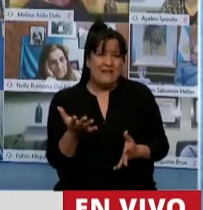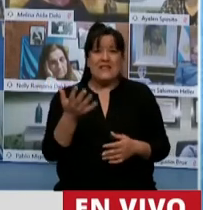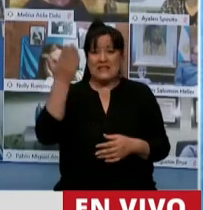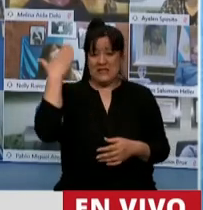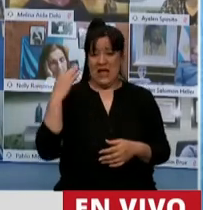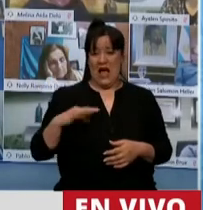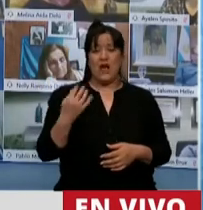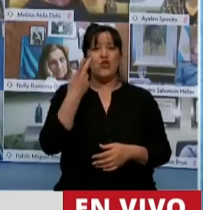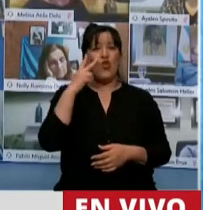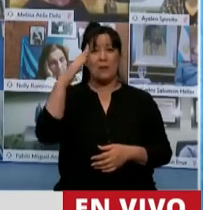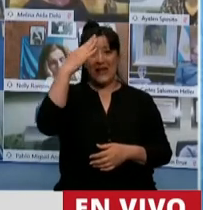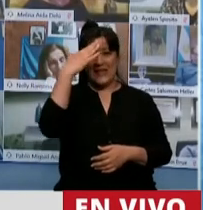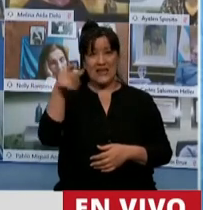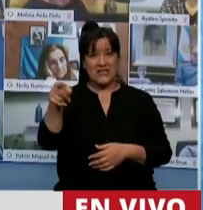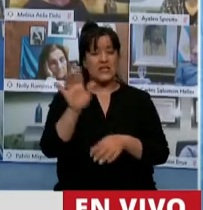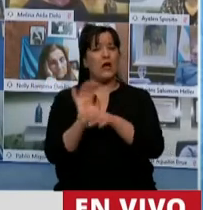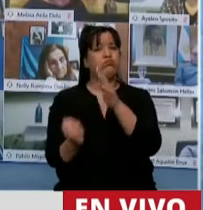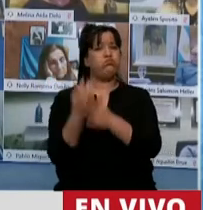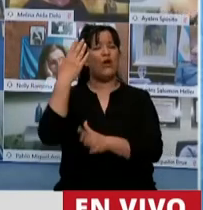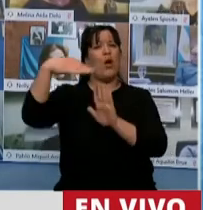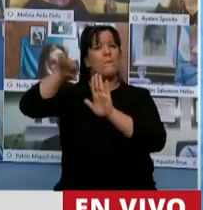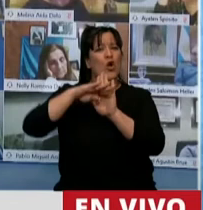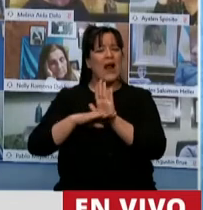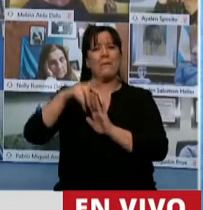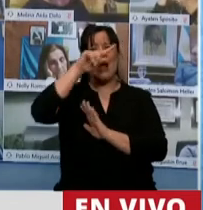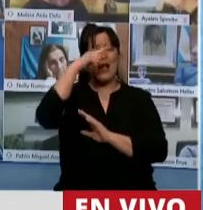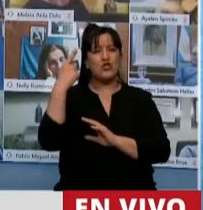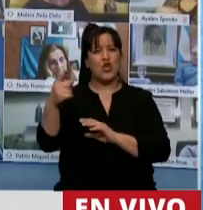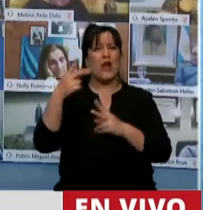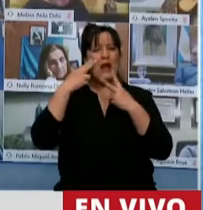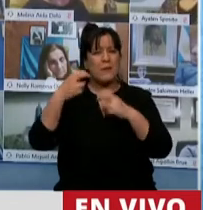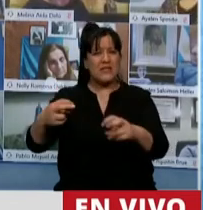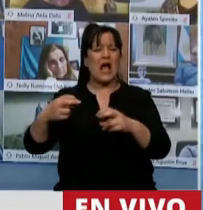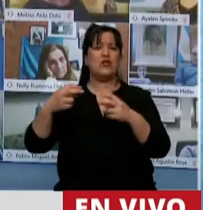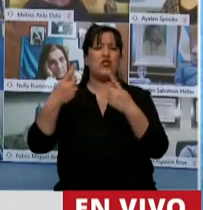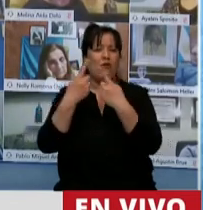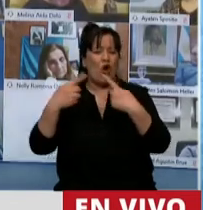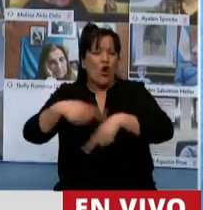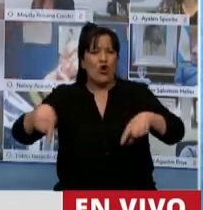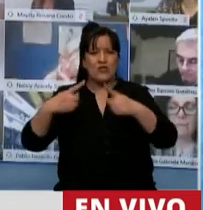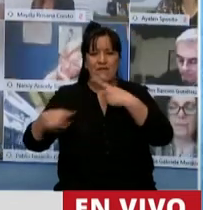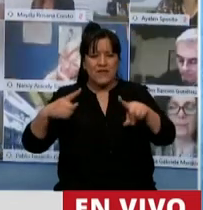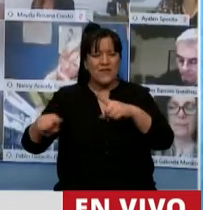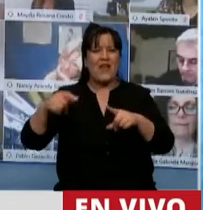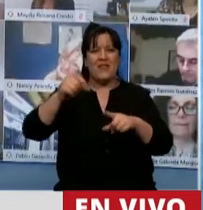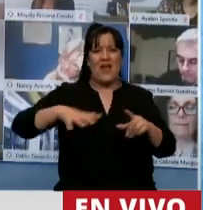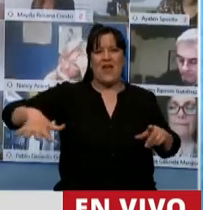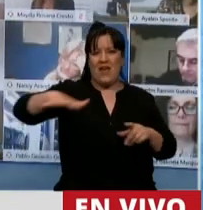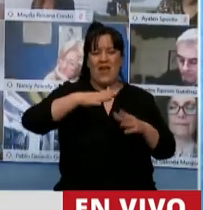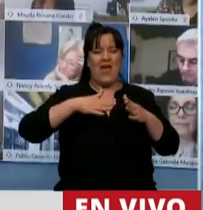2015 nació en el marco del Programa Nacional de Investigación e Innovación Productiva en Espacios Marítimos Argentinos,